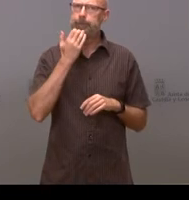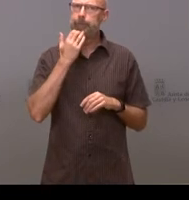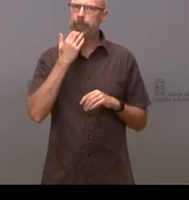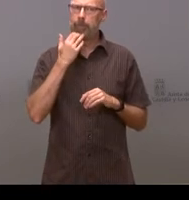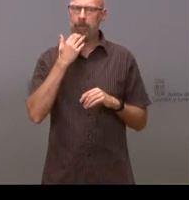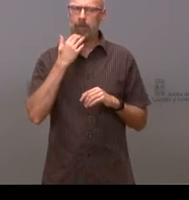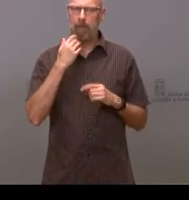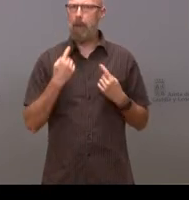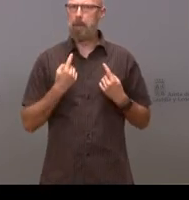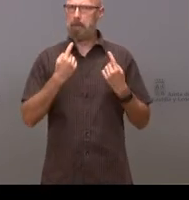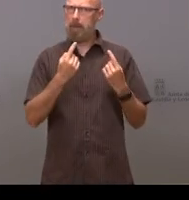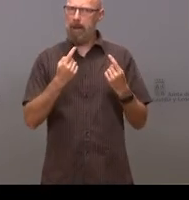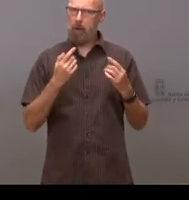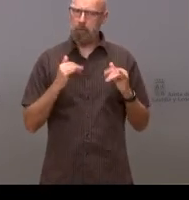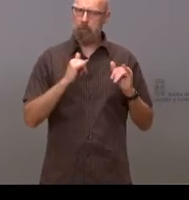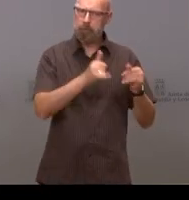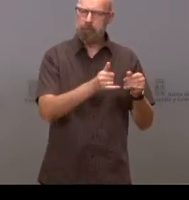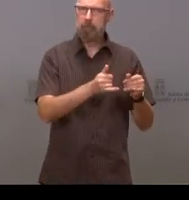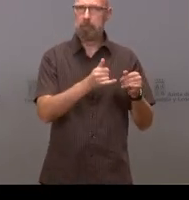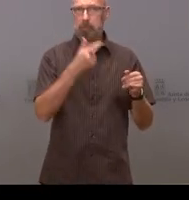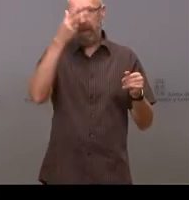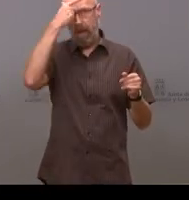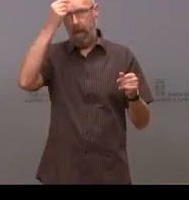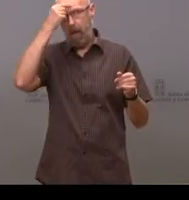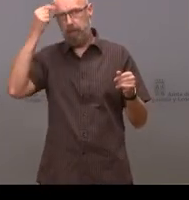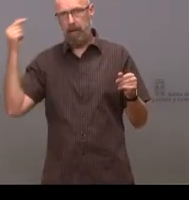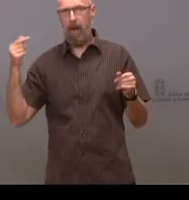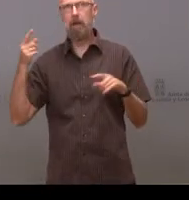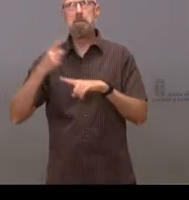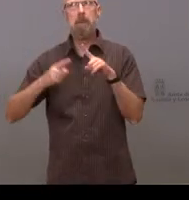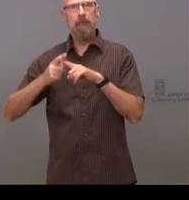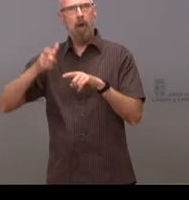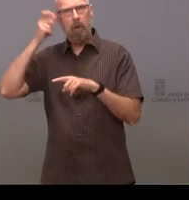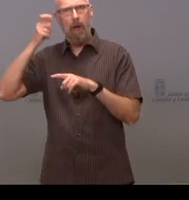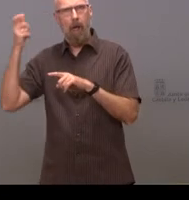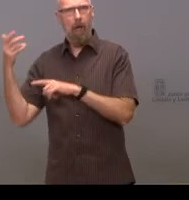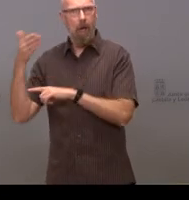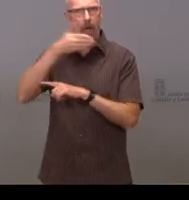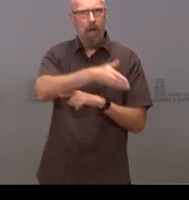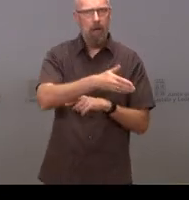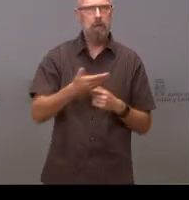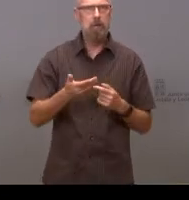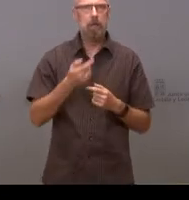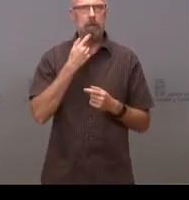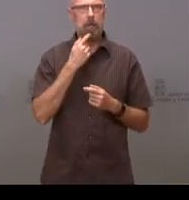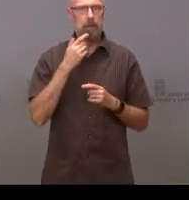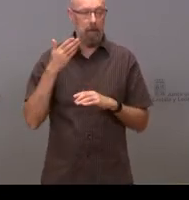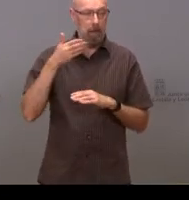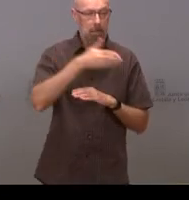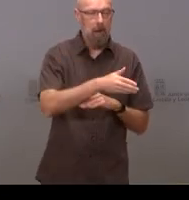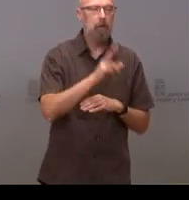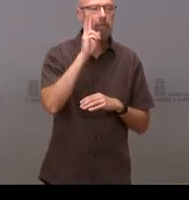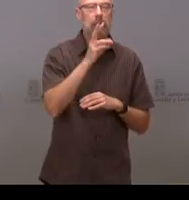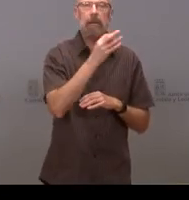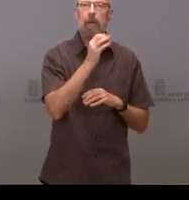bomberos de Ávila que llegan desde Ávila y que tardan media hora y cuando ellos llegan allí lo que se encuentran es el coche ardiendo